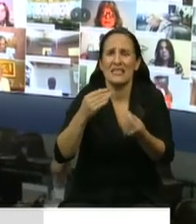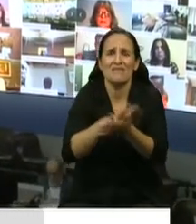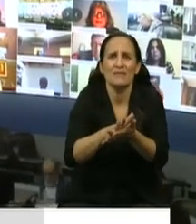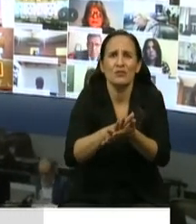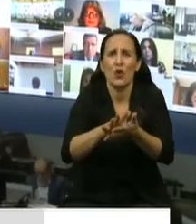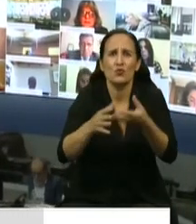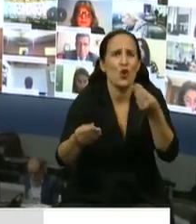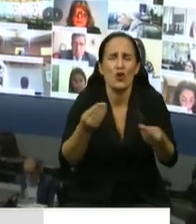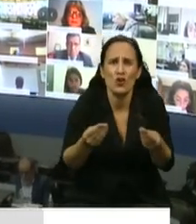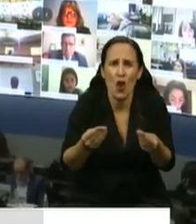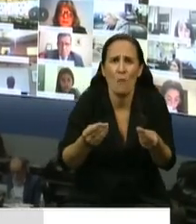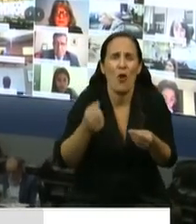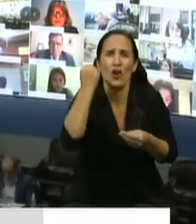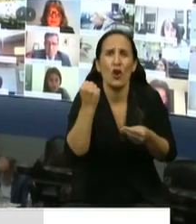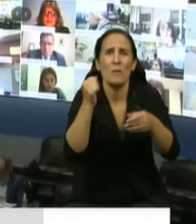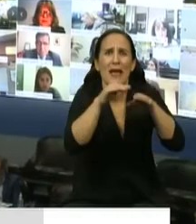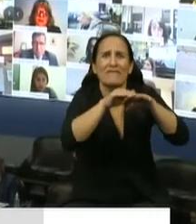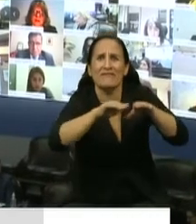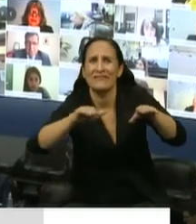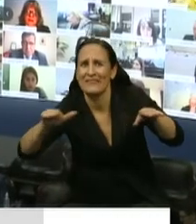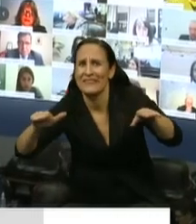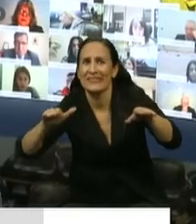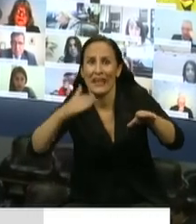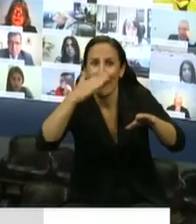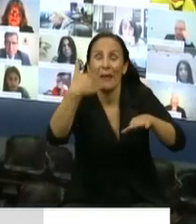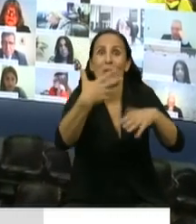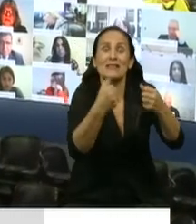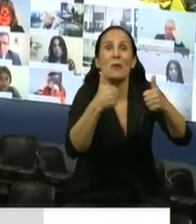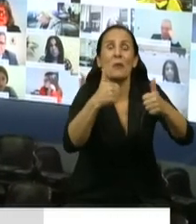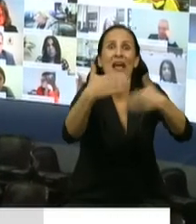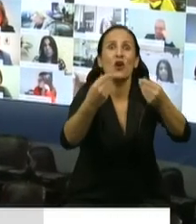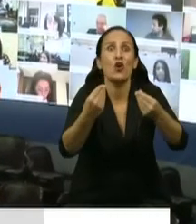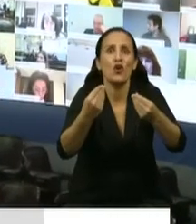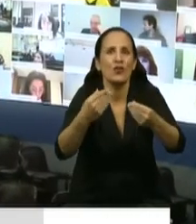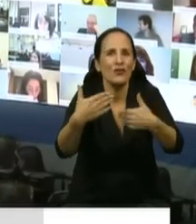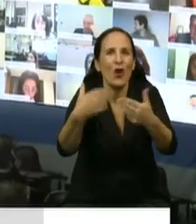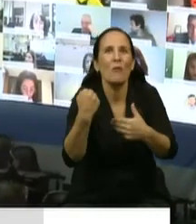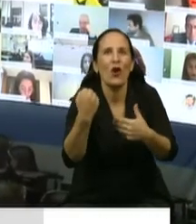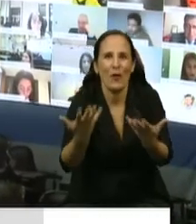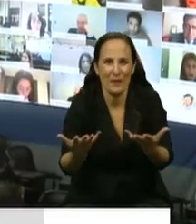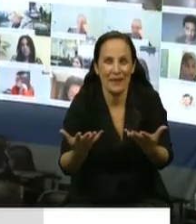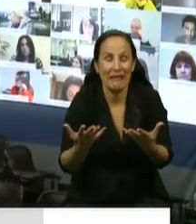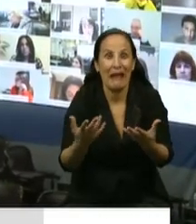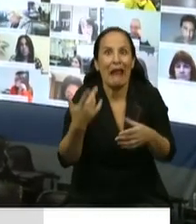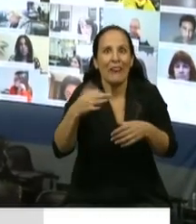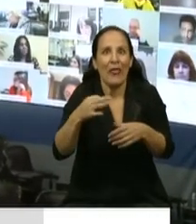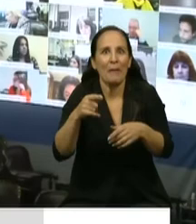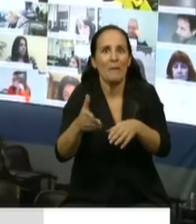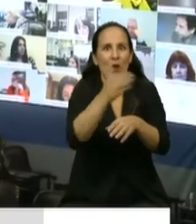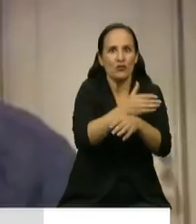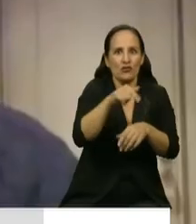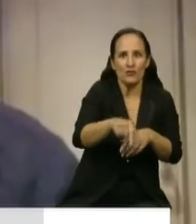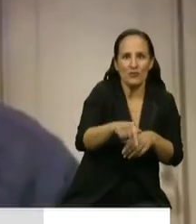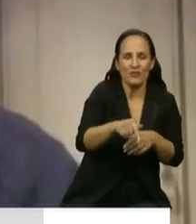de la recesión y de la crisis una vez superada la crisis sanitaria? Y para que eso no ocurra, tenemos que llegar con